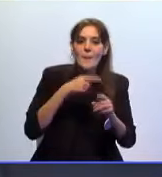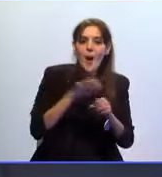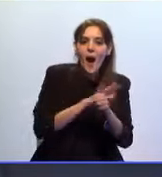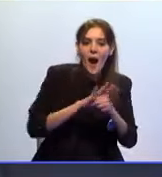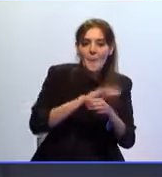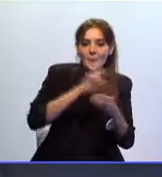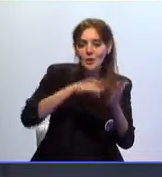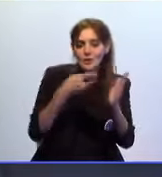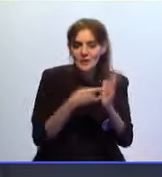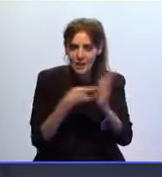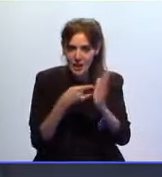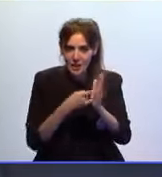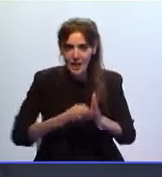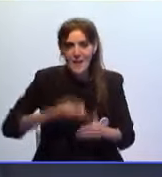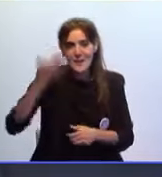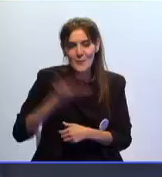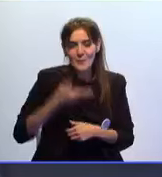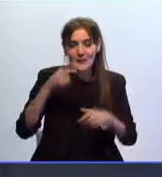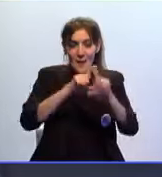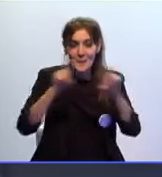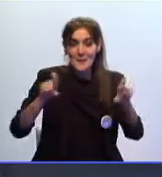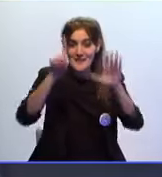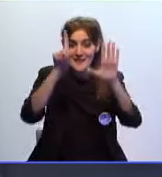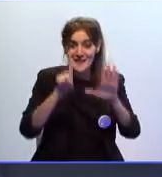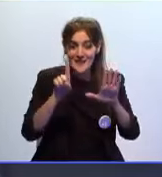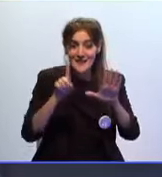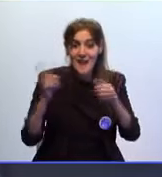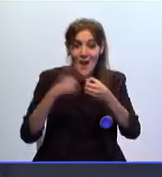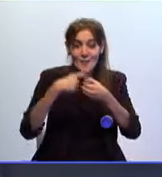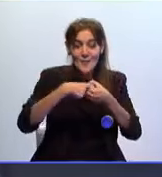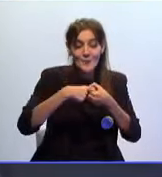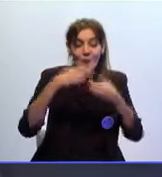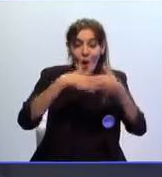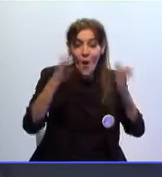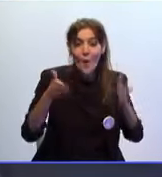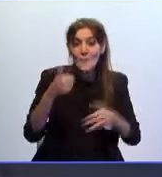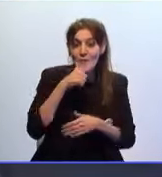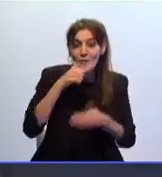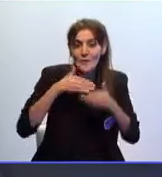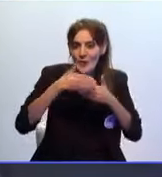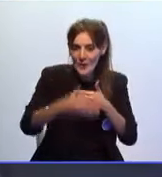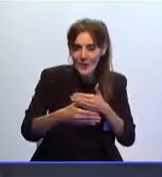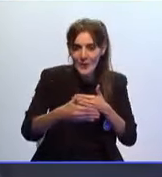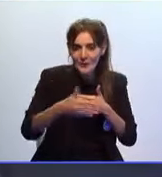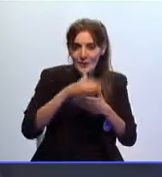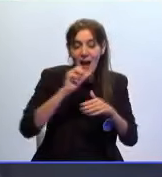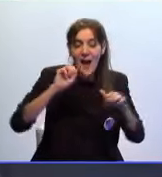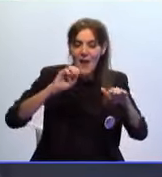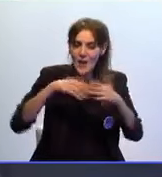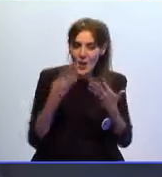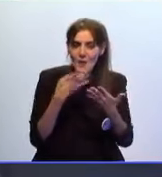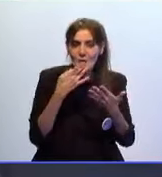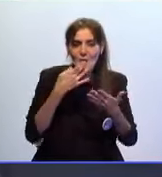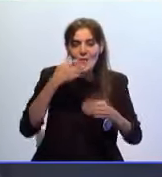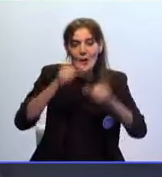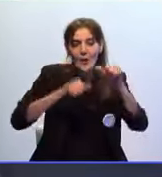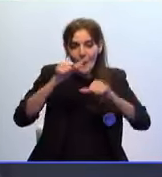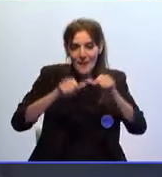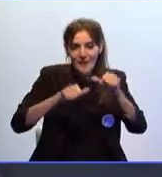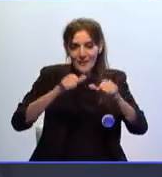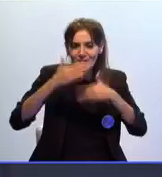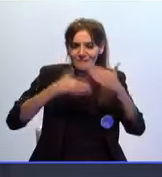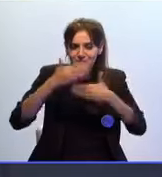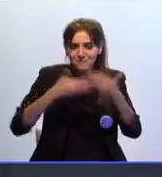tecnológico destacar que seis nuevas empresas se unen a Ceuta Open Future se trata de la novena convocatoria del programa de aceleración